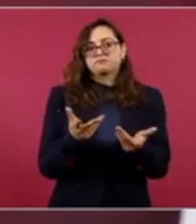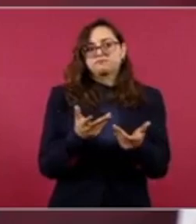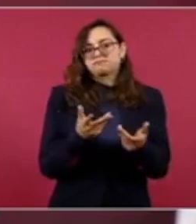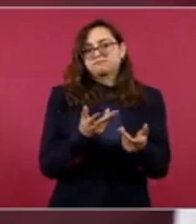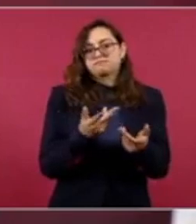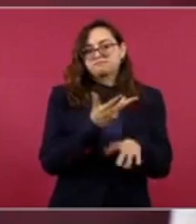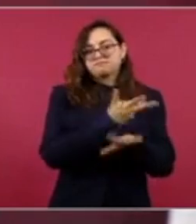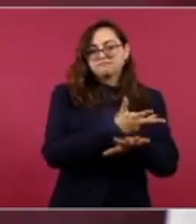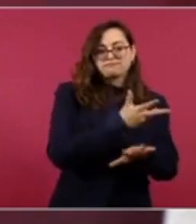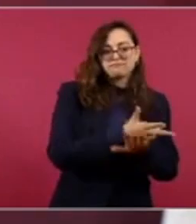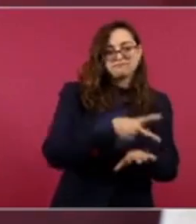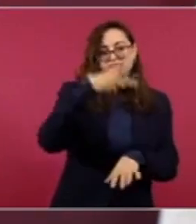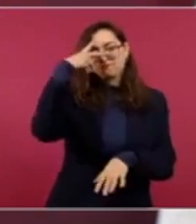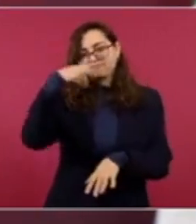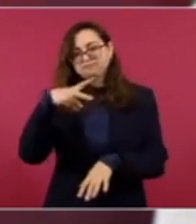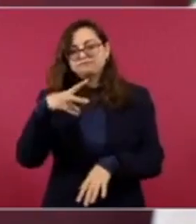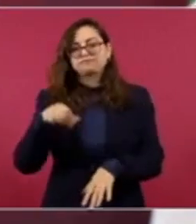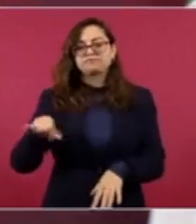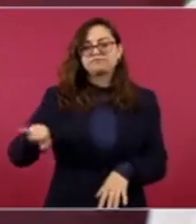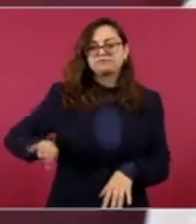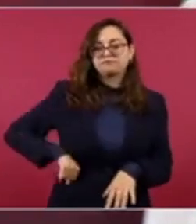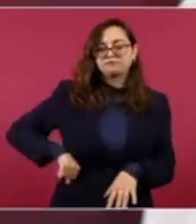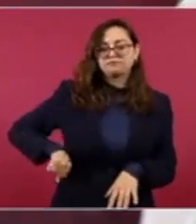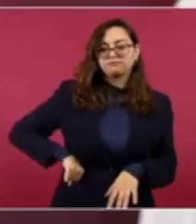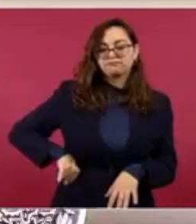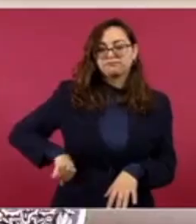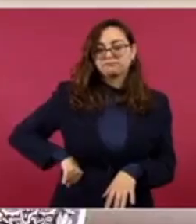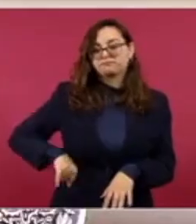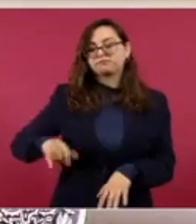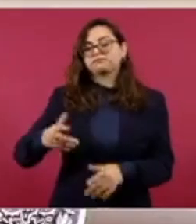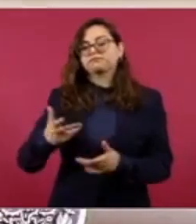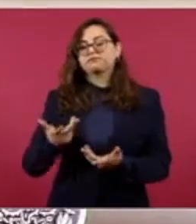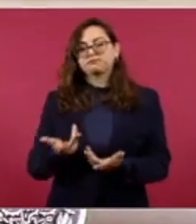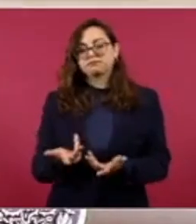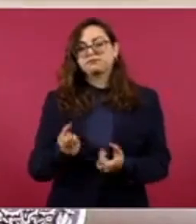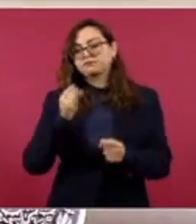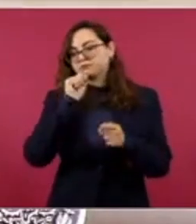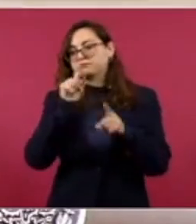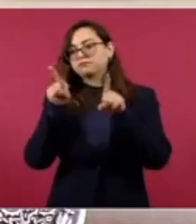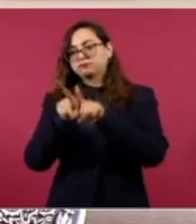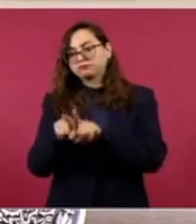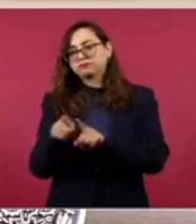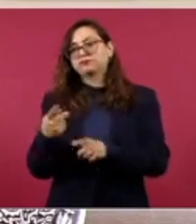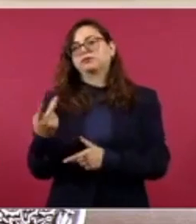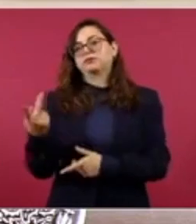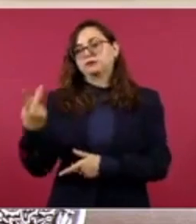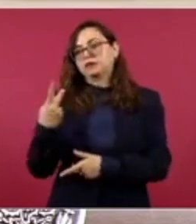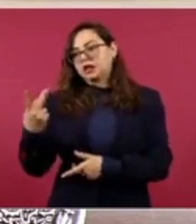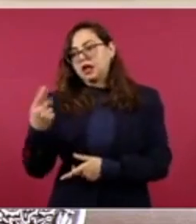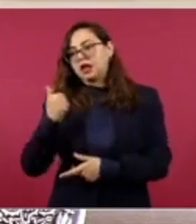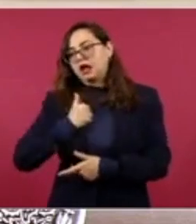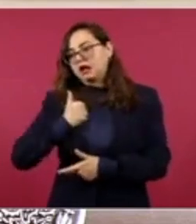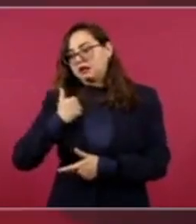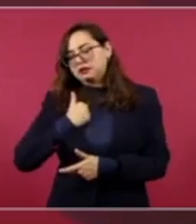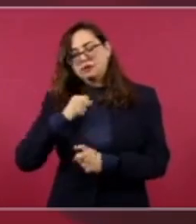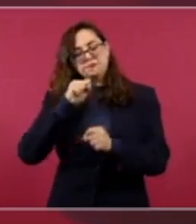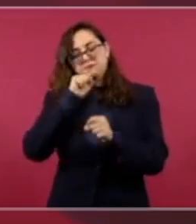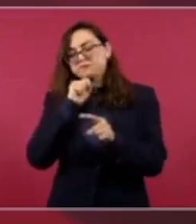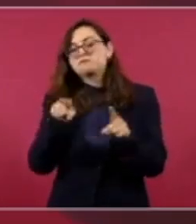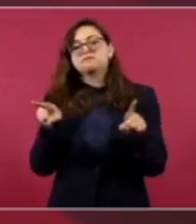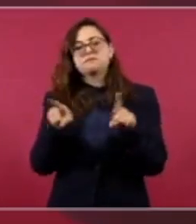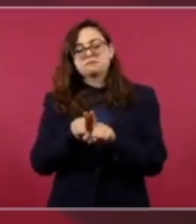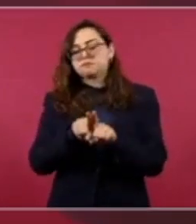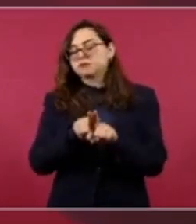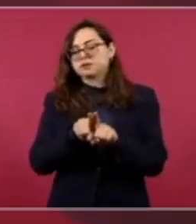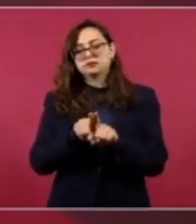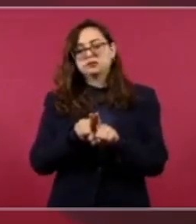tanto para Estados Unidos como para México y lo mismo en el caso de Canadá con